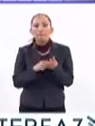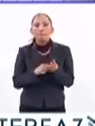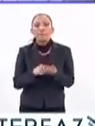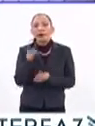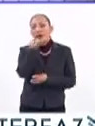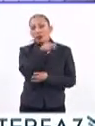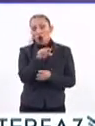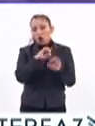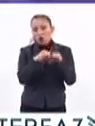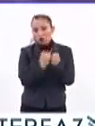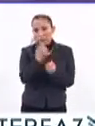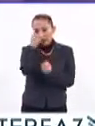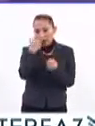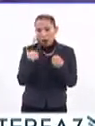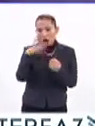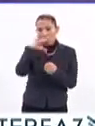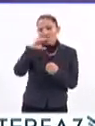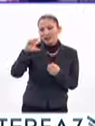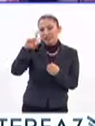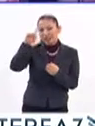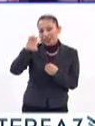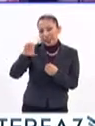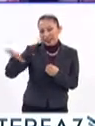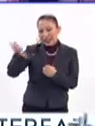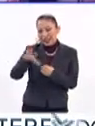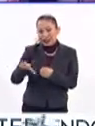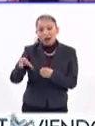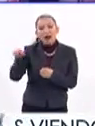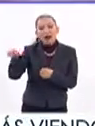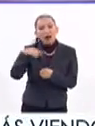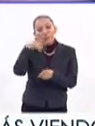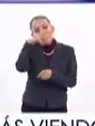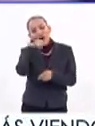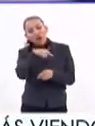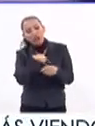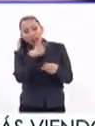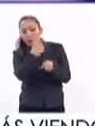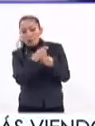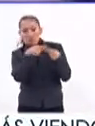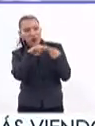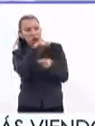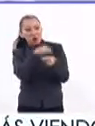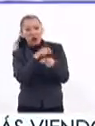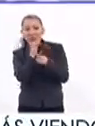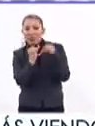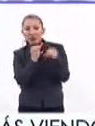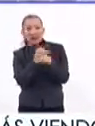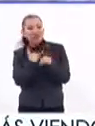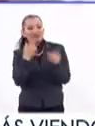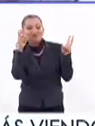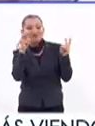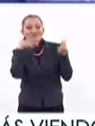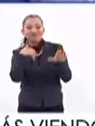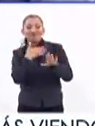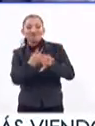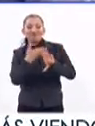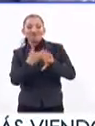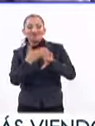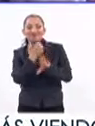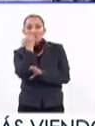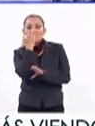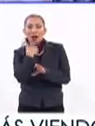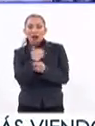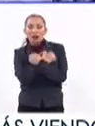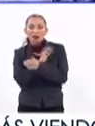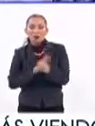De acuerdo con la Organización para la Cooperación y el Desarrollo Económico, México ocupa el primer lugar internacional de casos de acoso escolar en